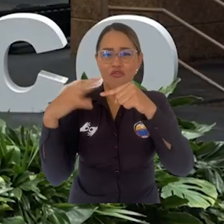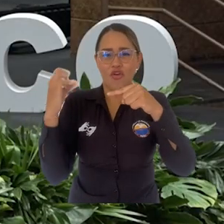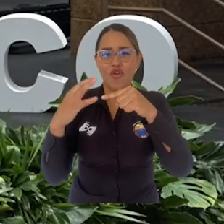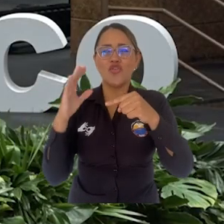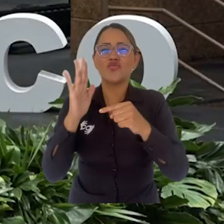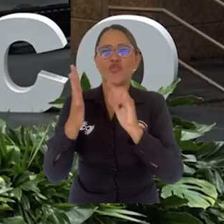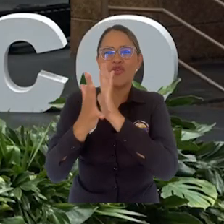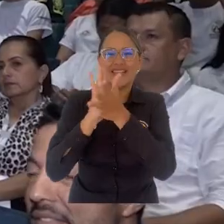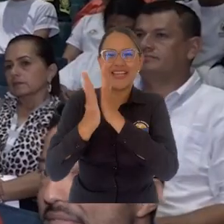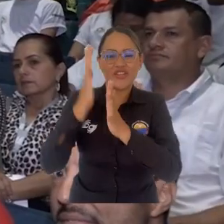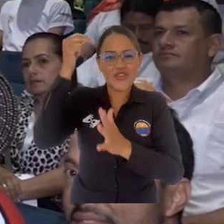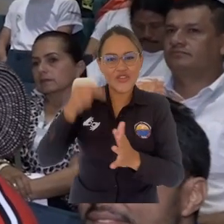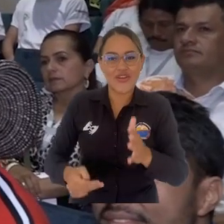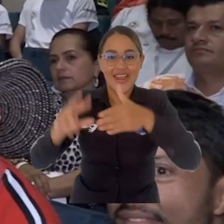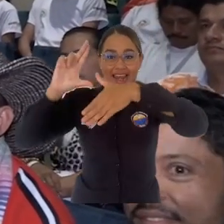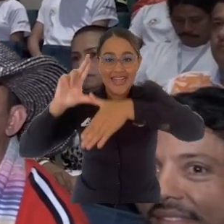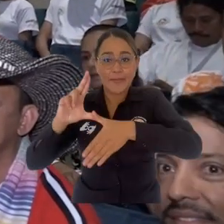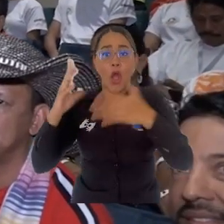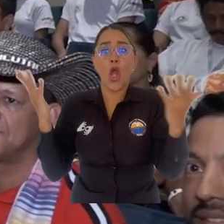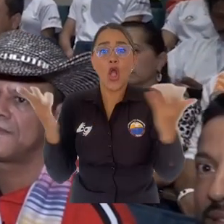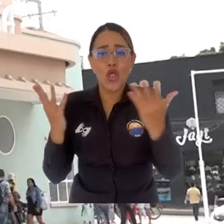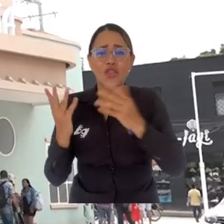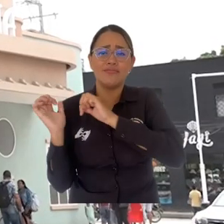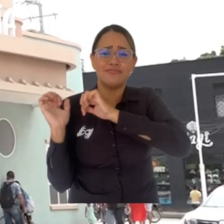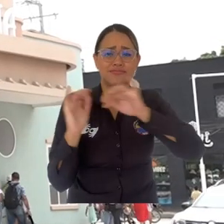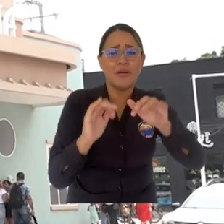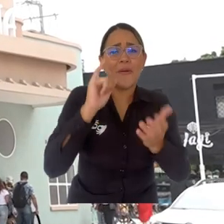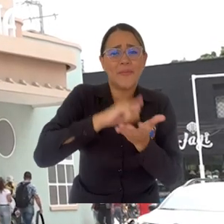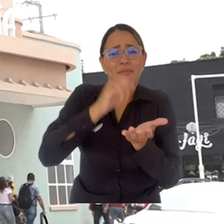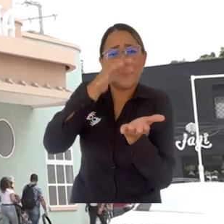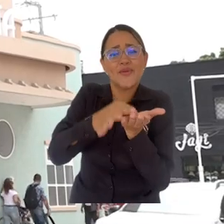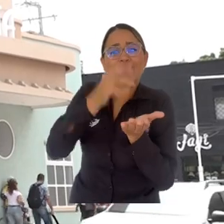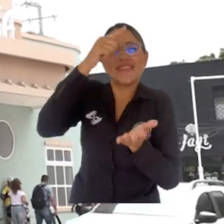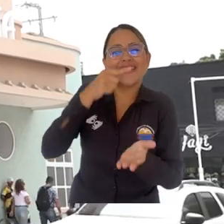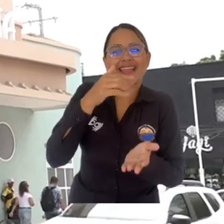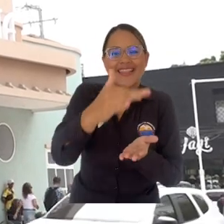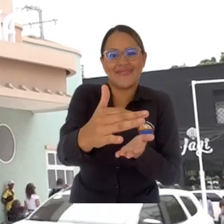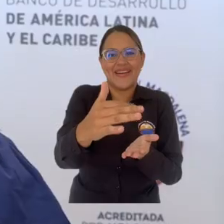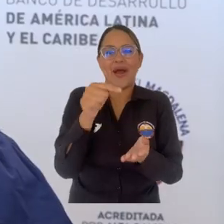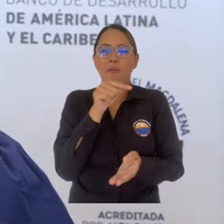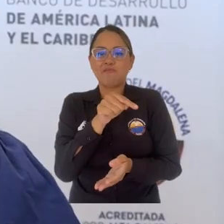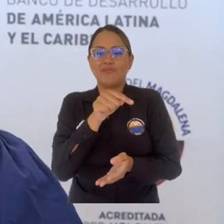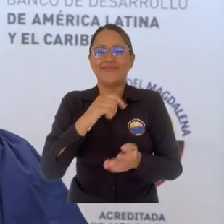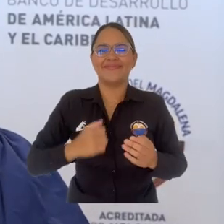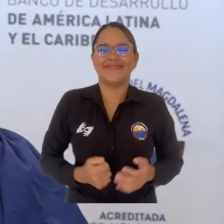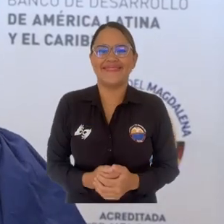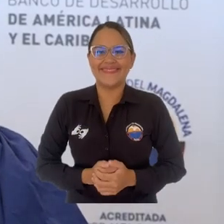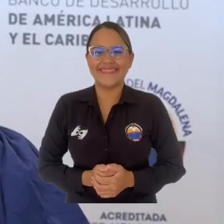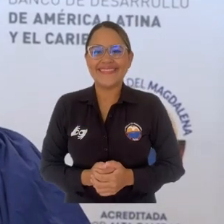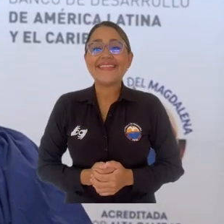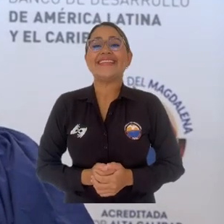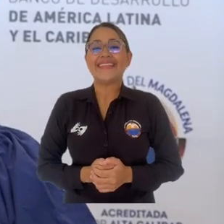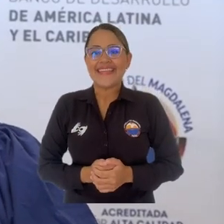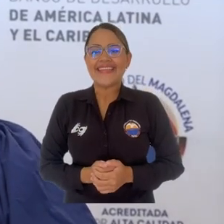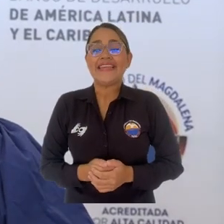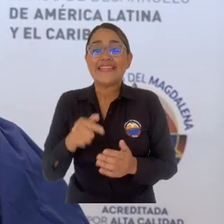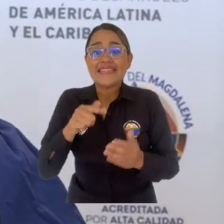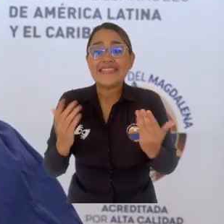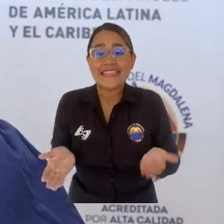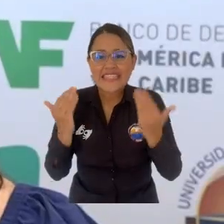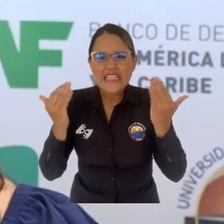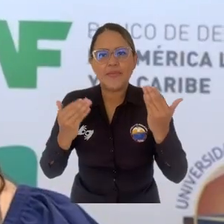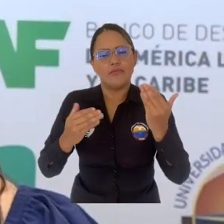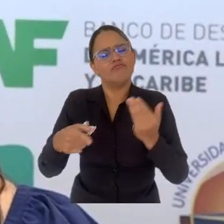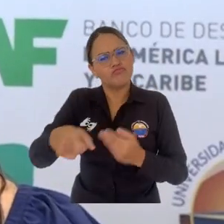históricos de Latinoamérica que tuvo lugar justamente en el corazón de Santa Marta. Para nosotros es enriquecedor poder trabajar de la mano con la